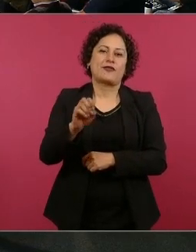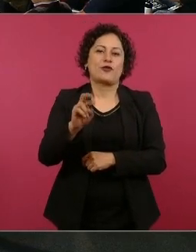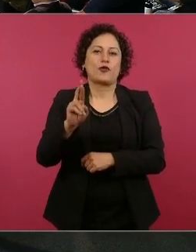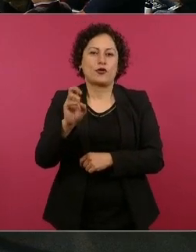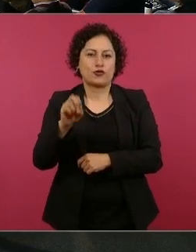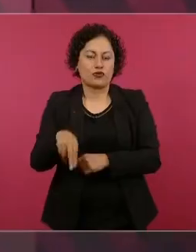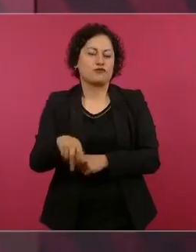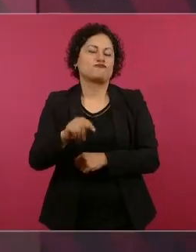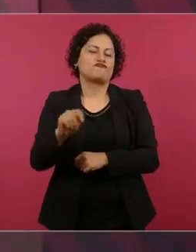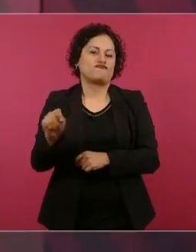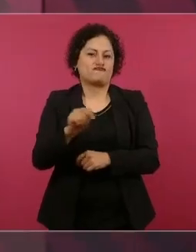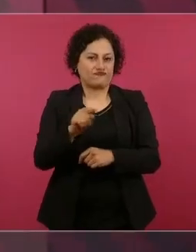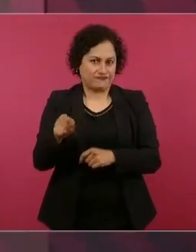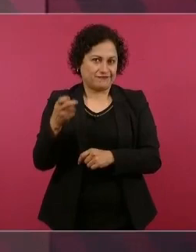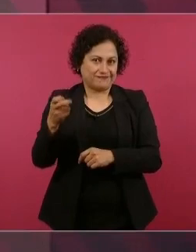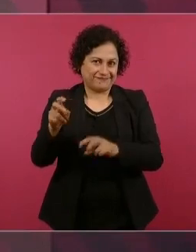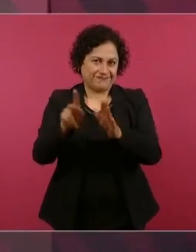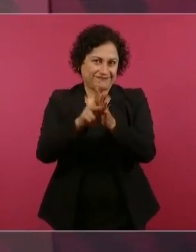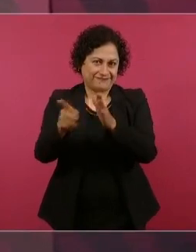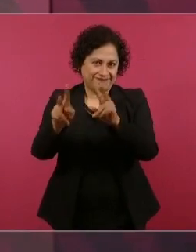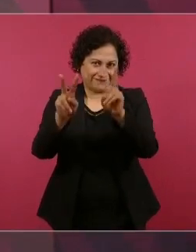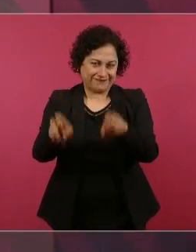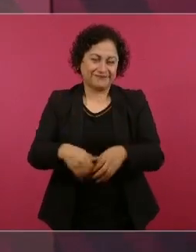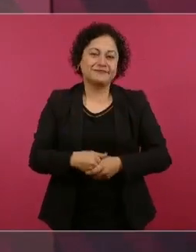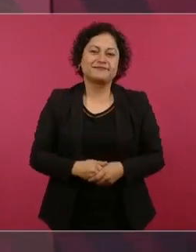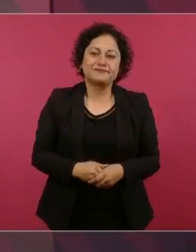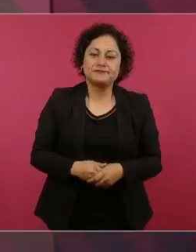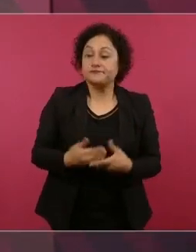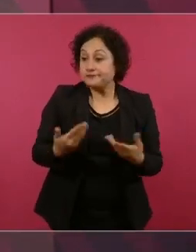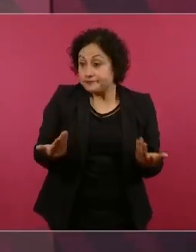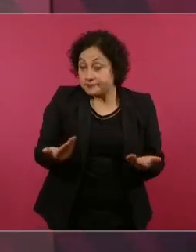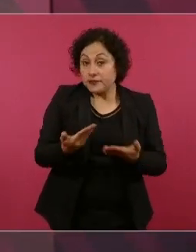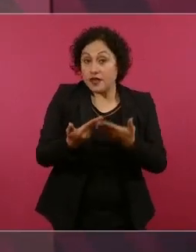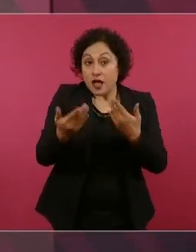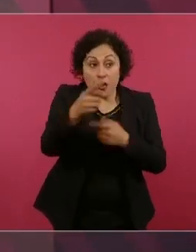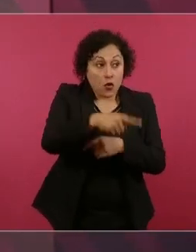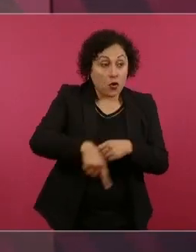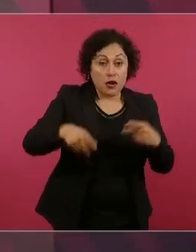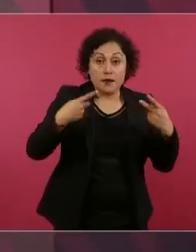Aprender a ver la televisión,